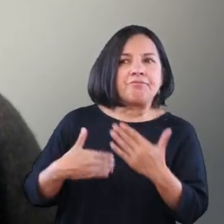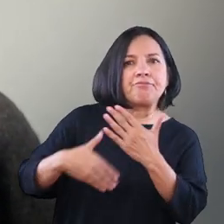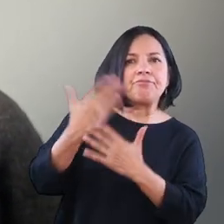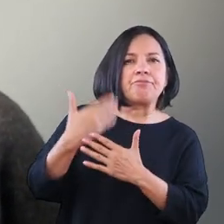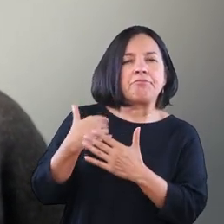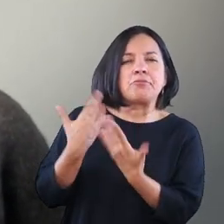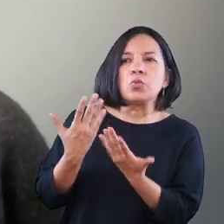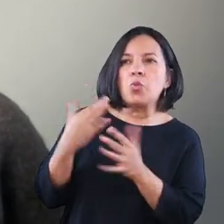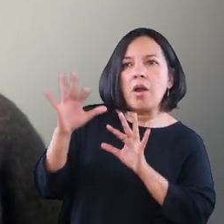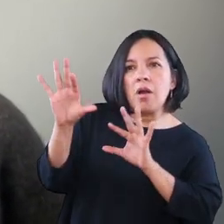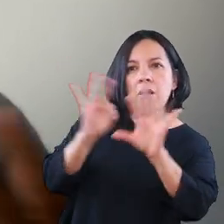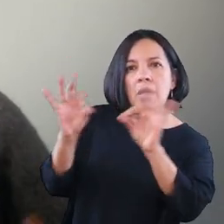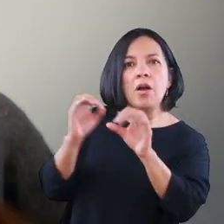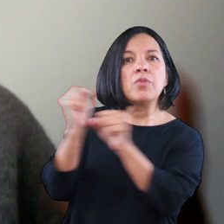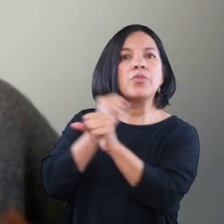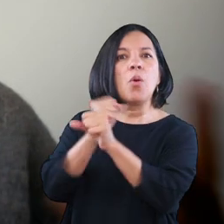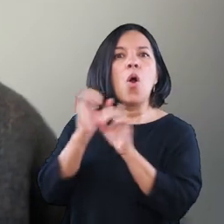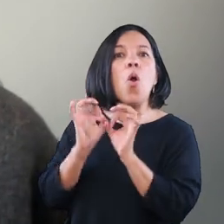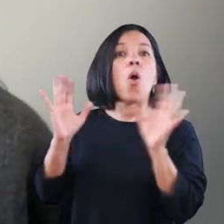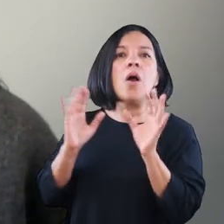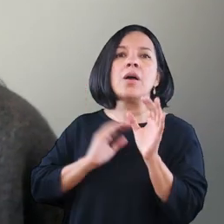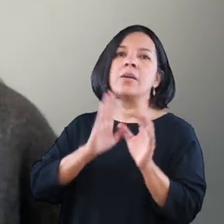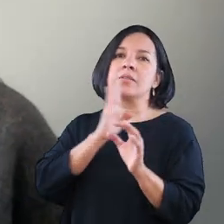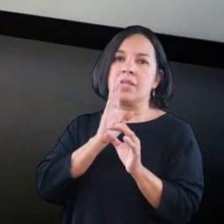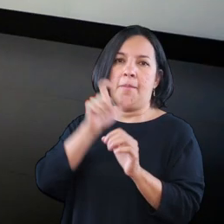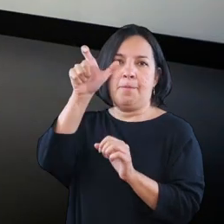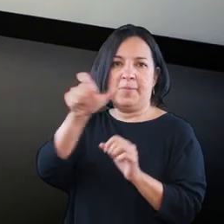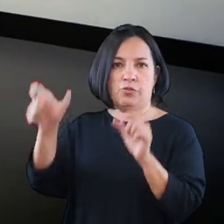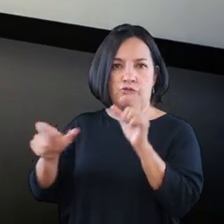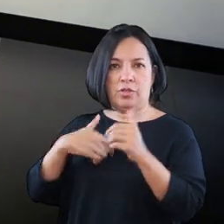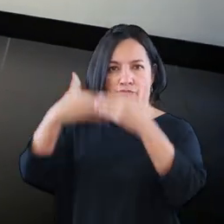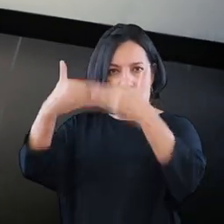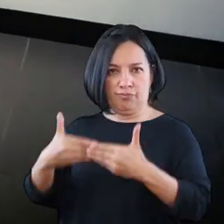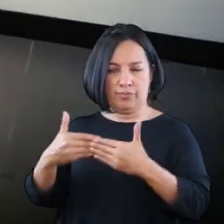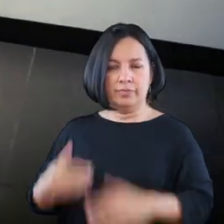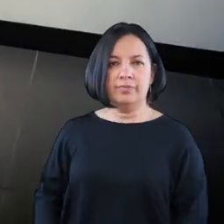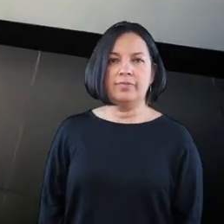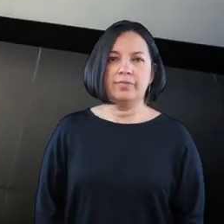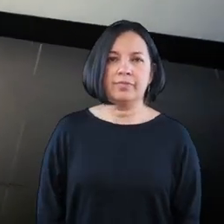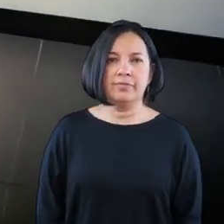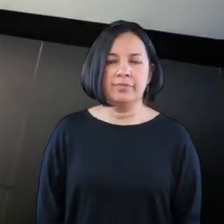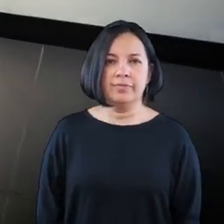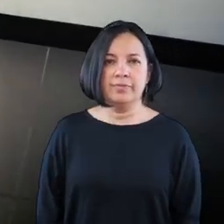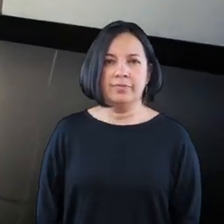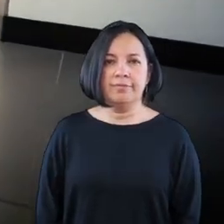Empezamos dando oportunidad laboral a personas con discapacidad.